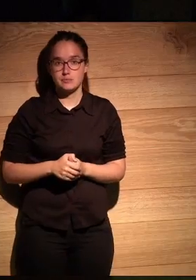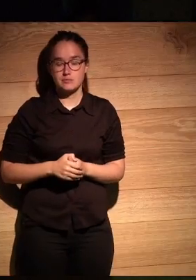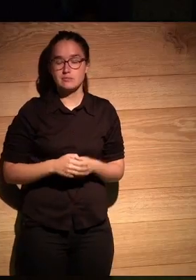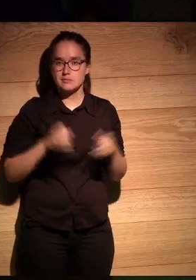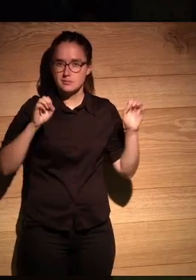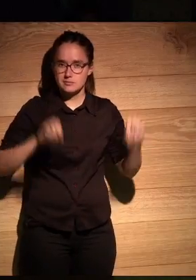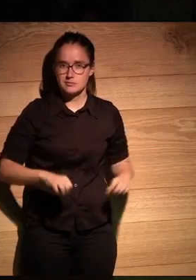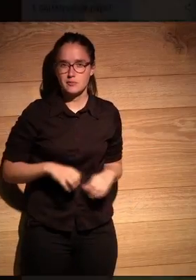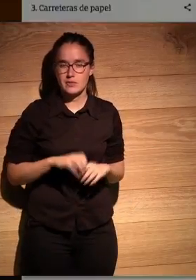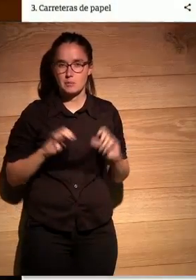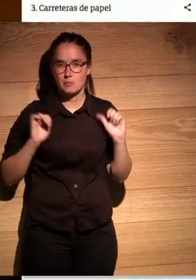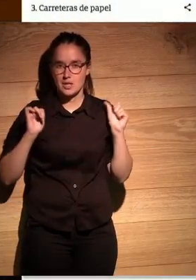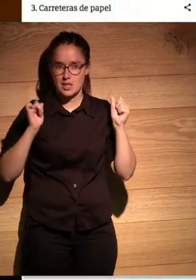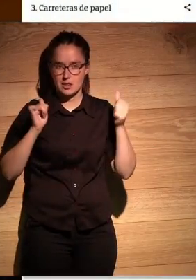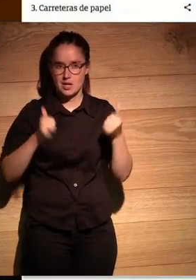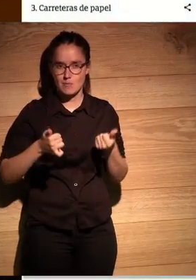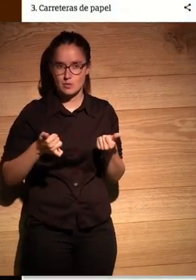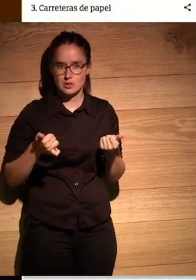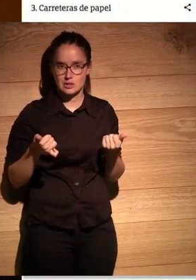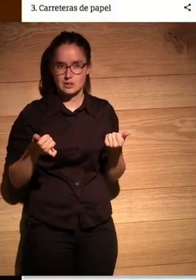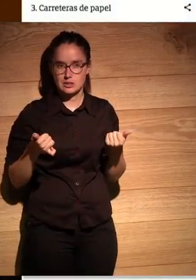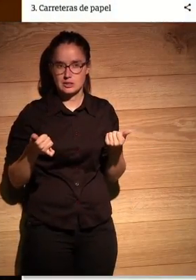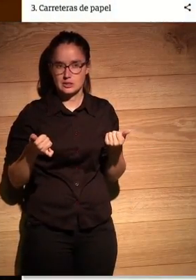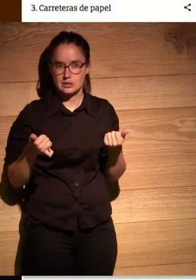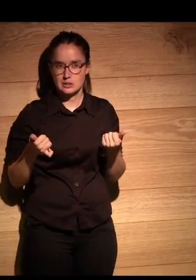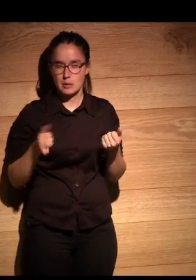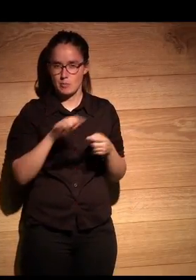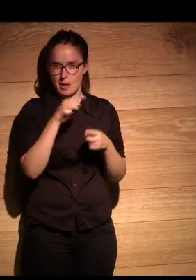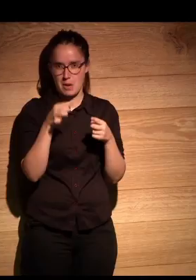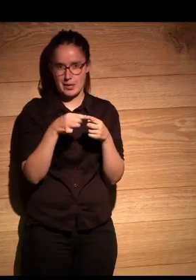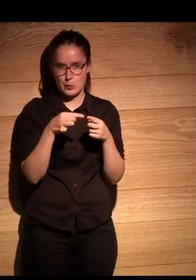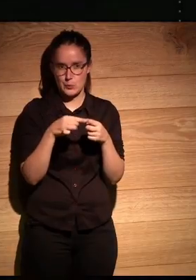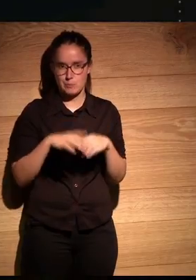vale empezamos por el primero